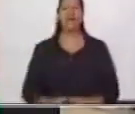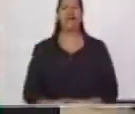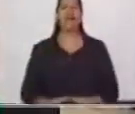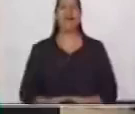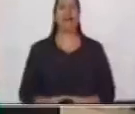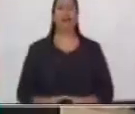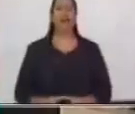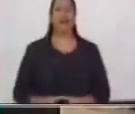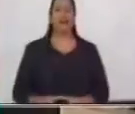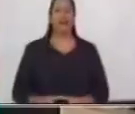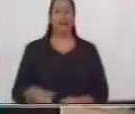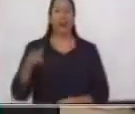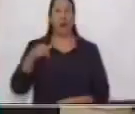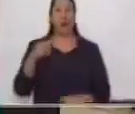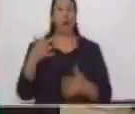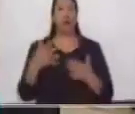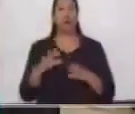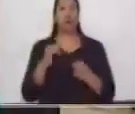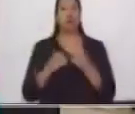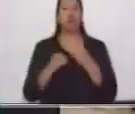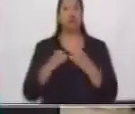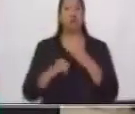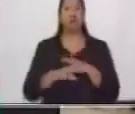Ya estamos terminando nuestra figura.